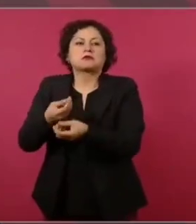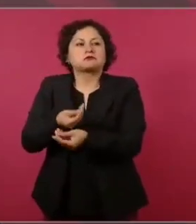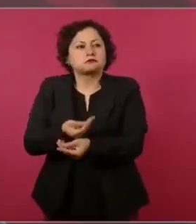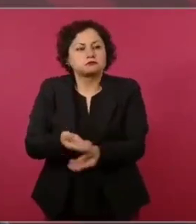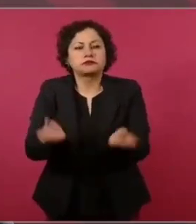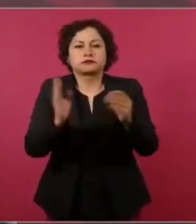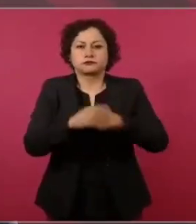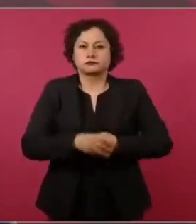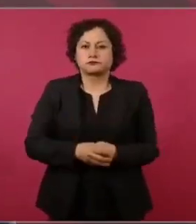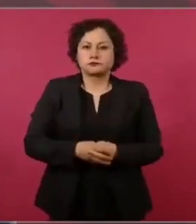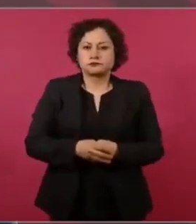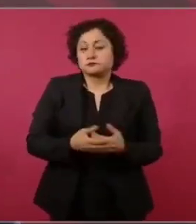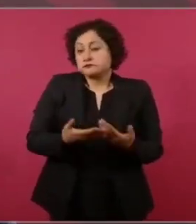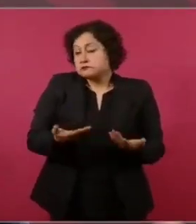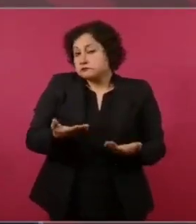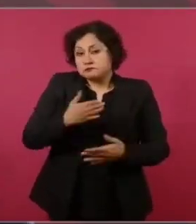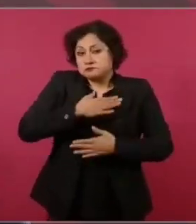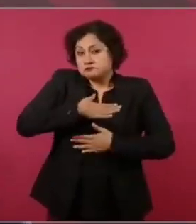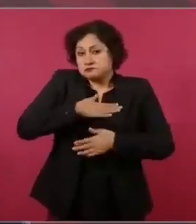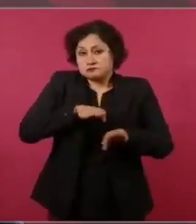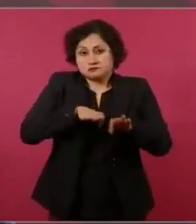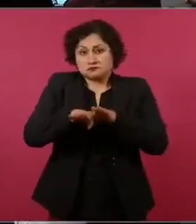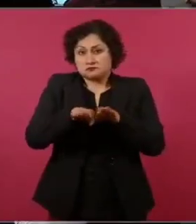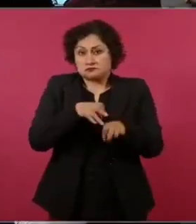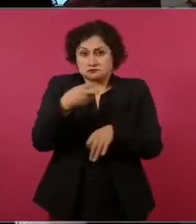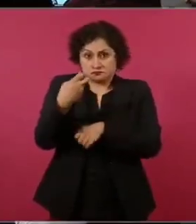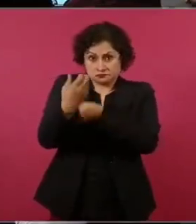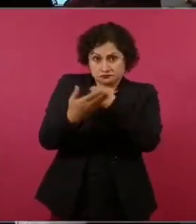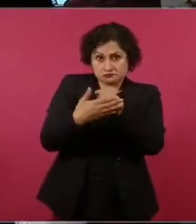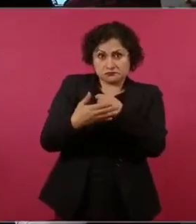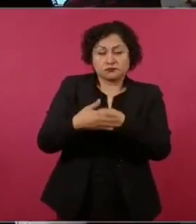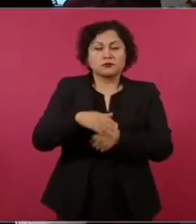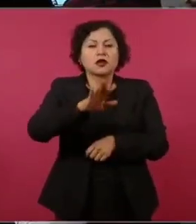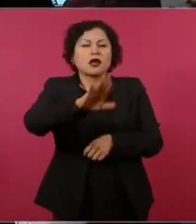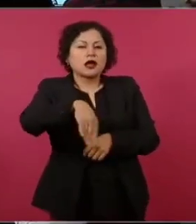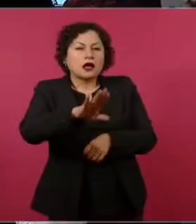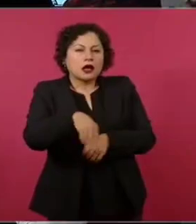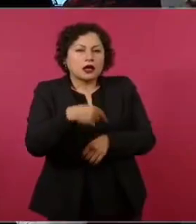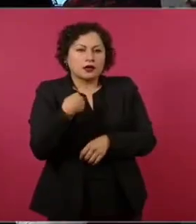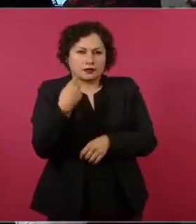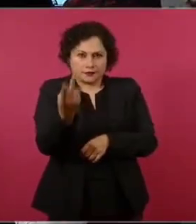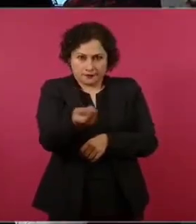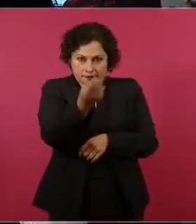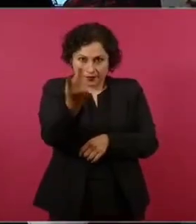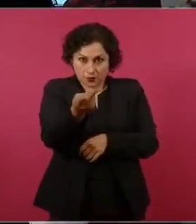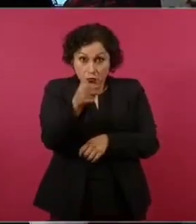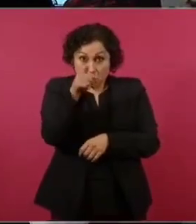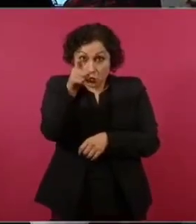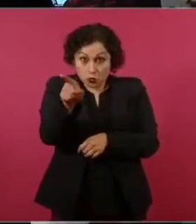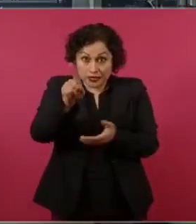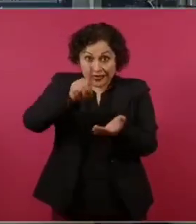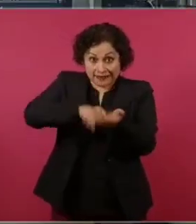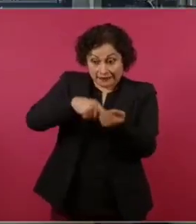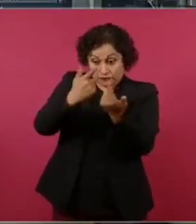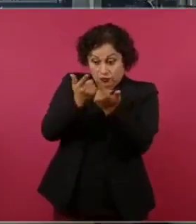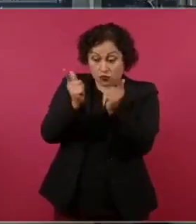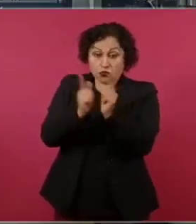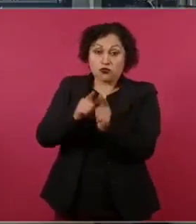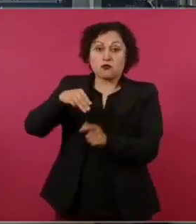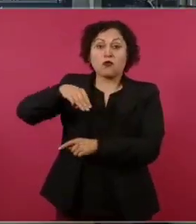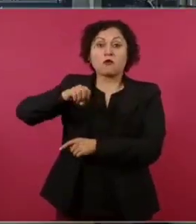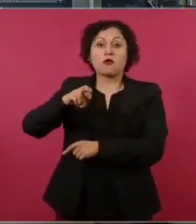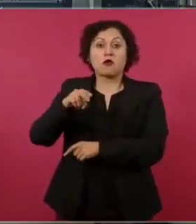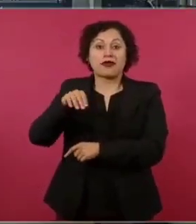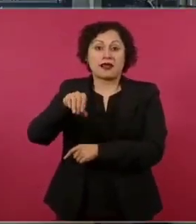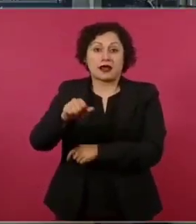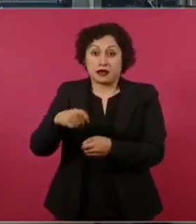Y eso es, básicamente. Entonces, ¿tampoco se asumiría como militante ya de Morena una vez dejando el cargo? No, pues